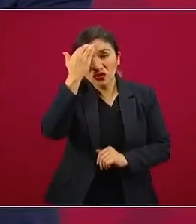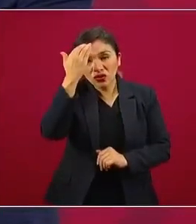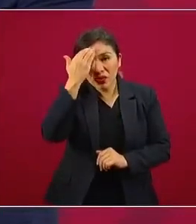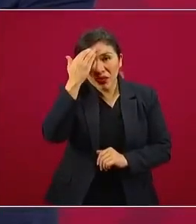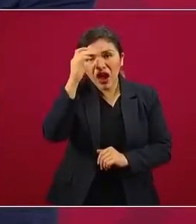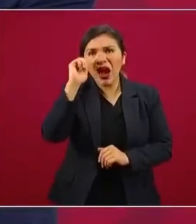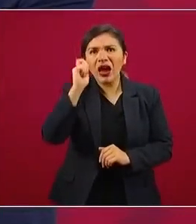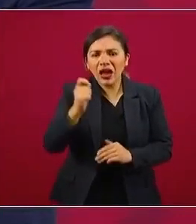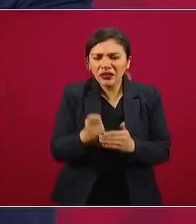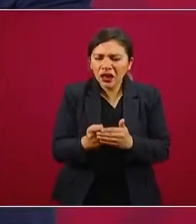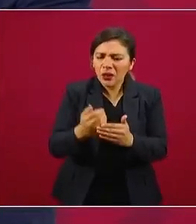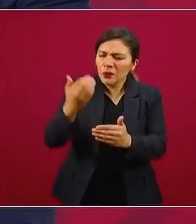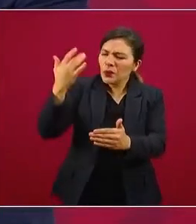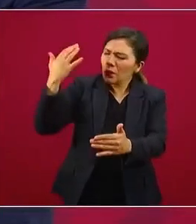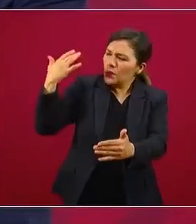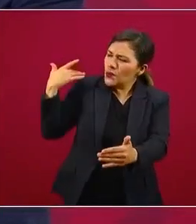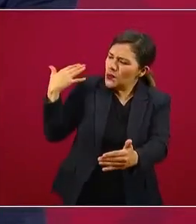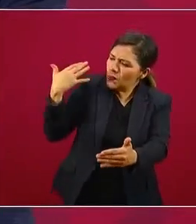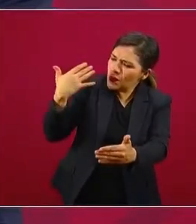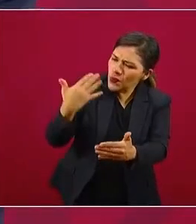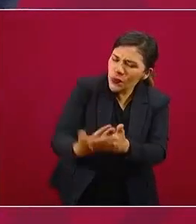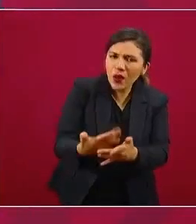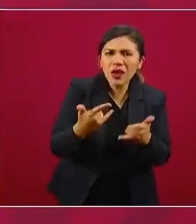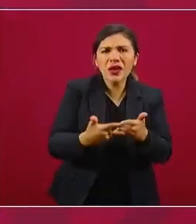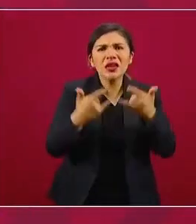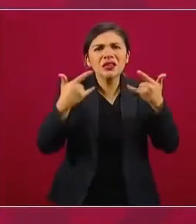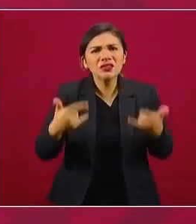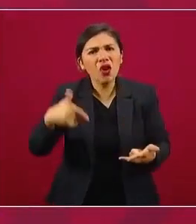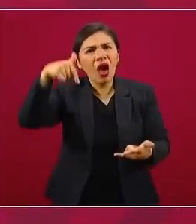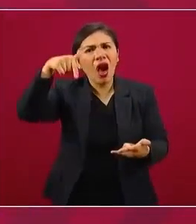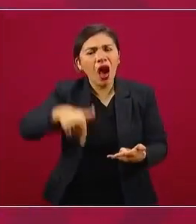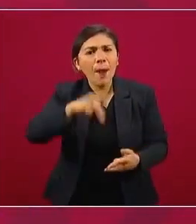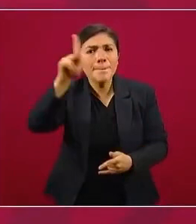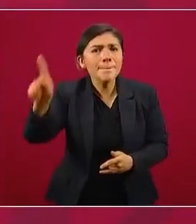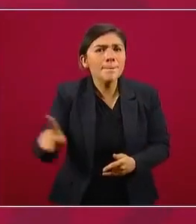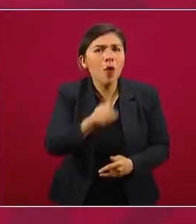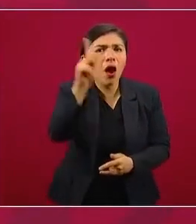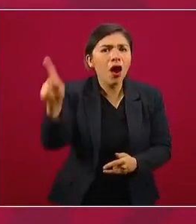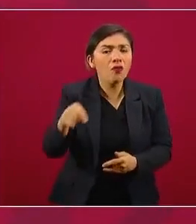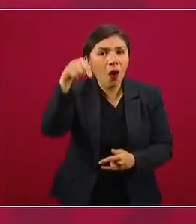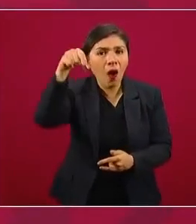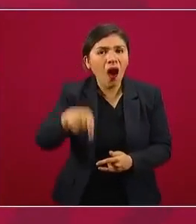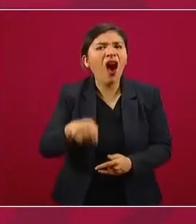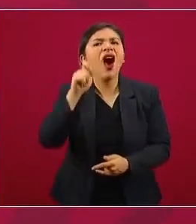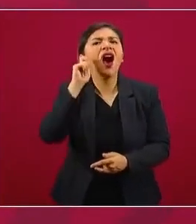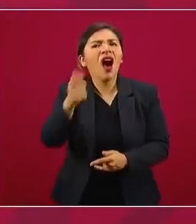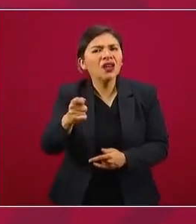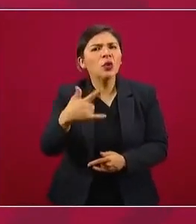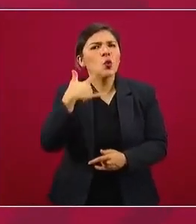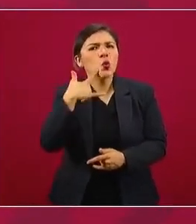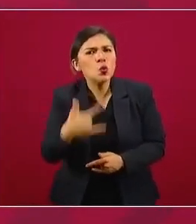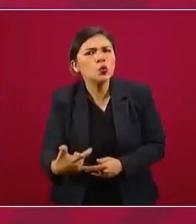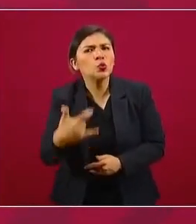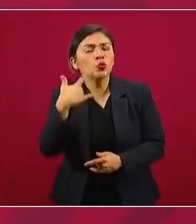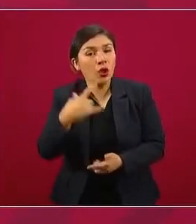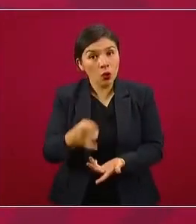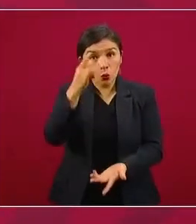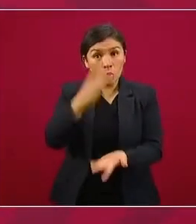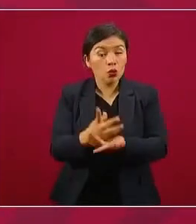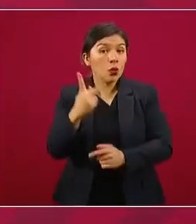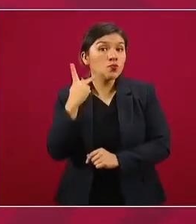históricas de nuestro pueblo, que nada más la política